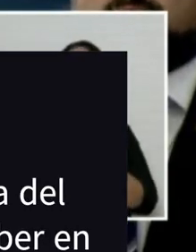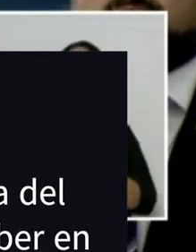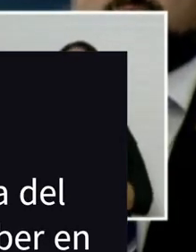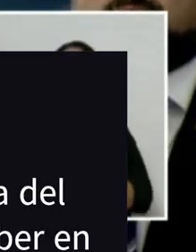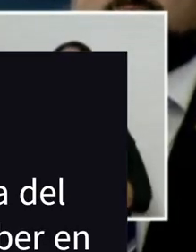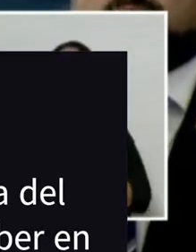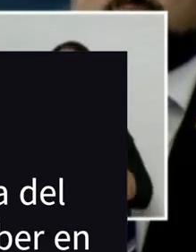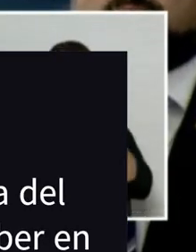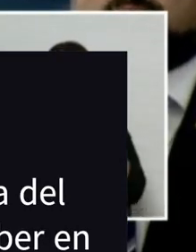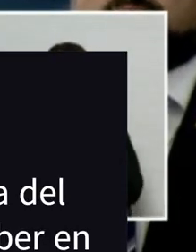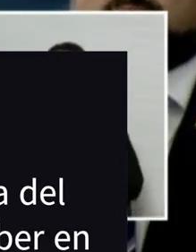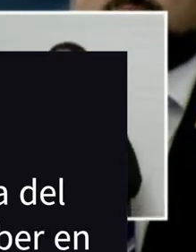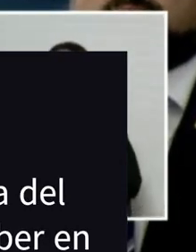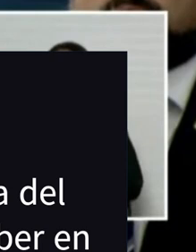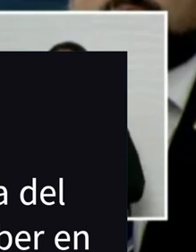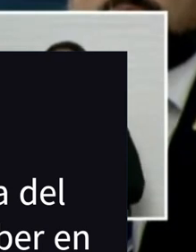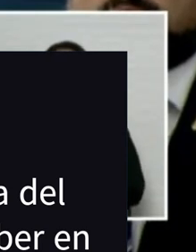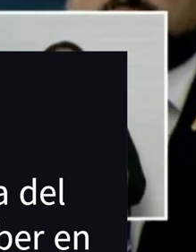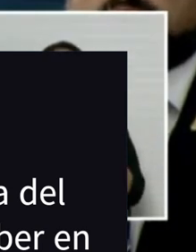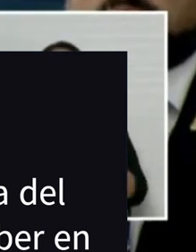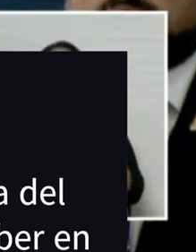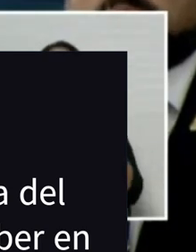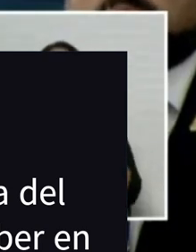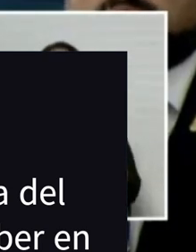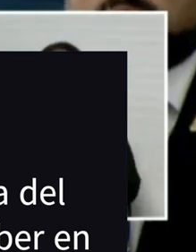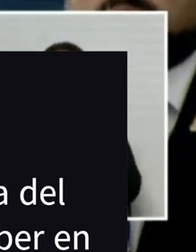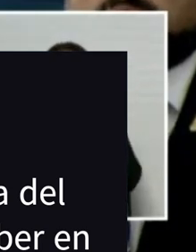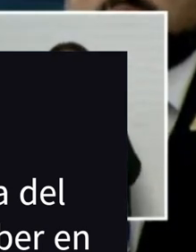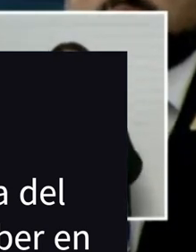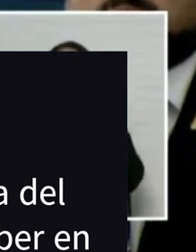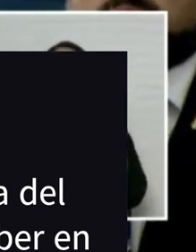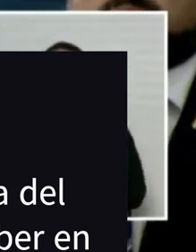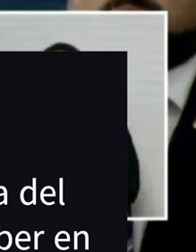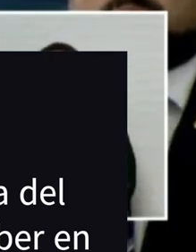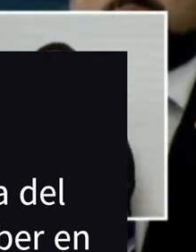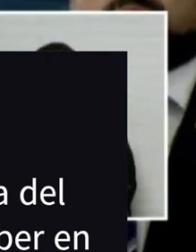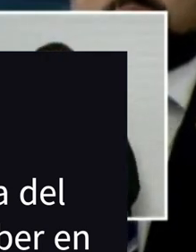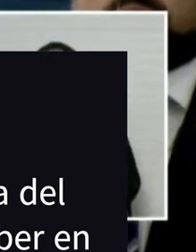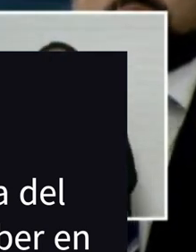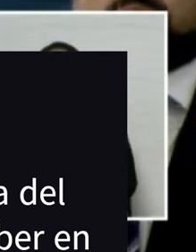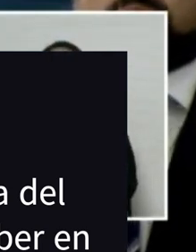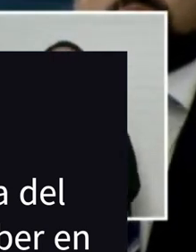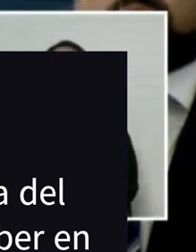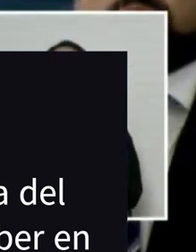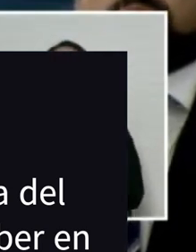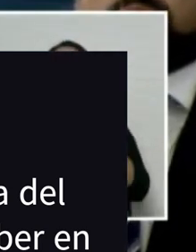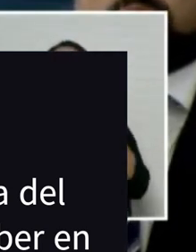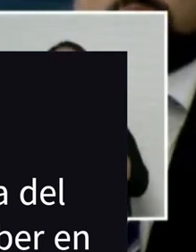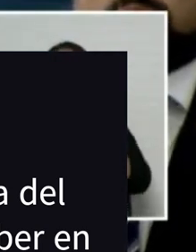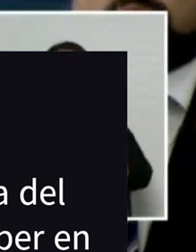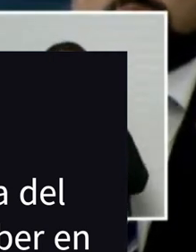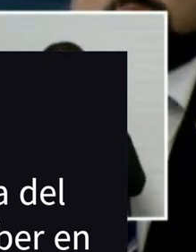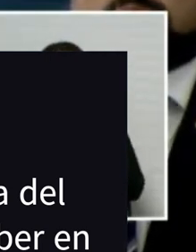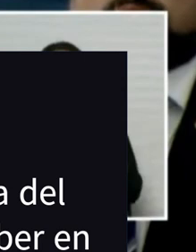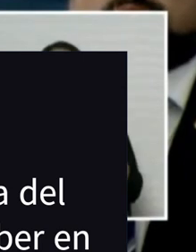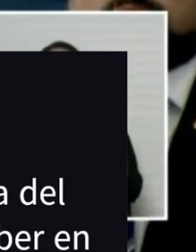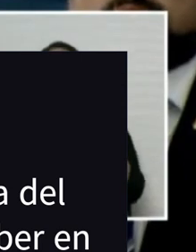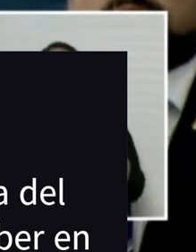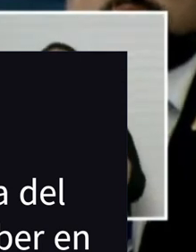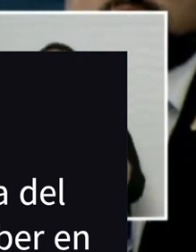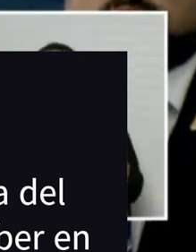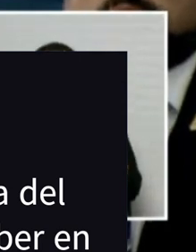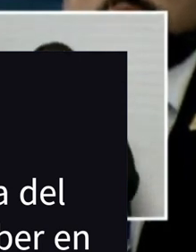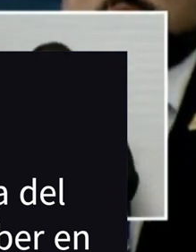de equipo a buscar una solución más rápida y el Ministerio de Transportes, apoyado por la Comisión de Emergencias y el Instituto de Turismo,